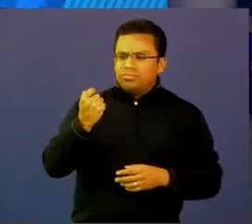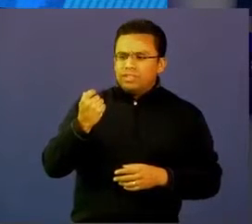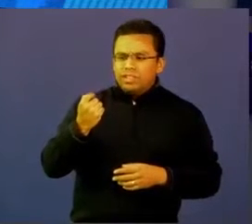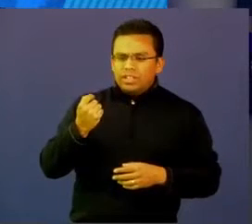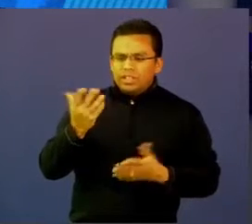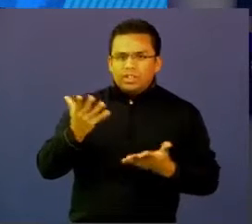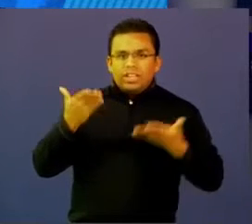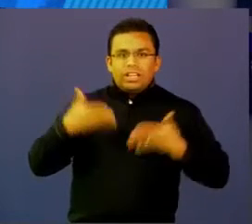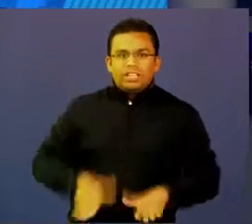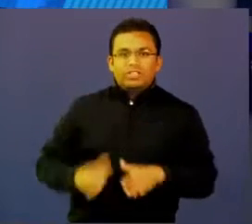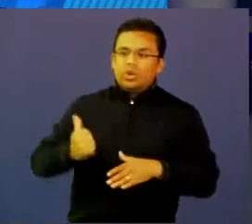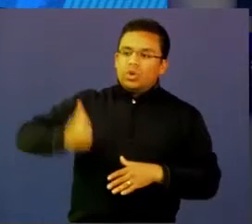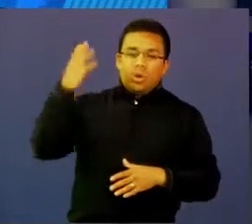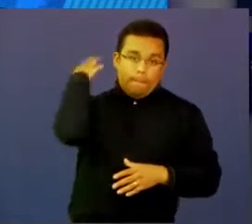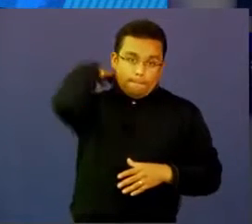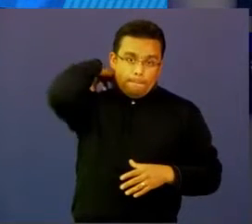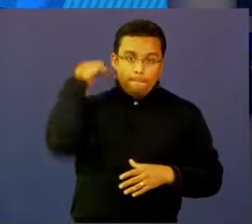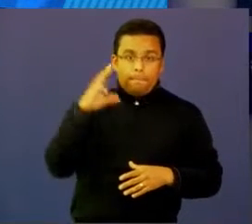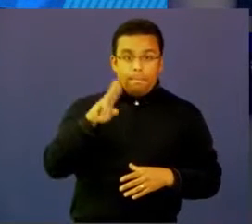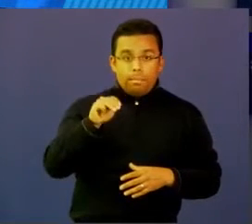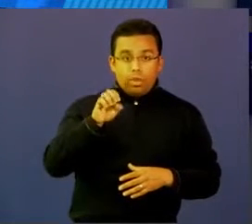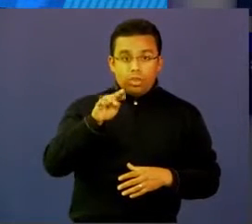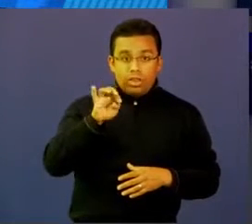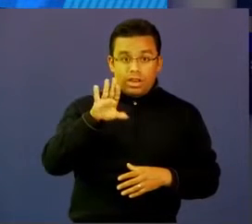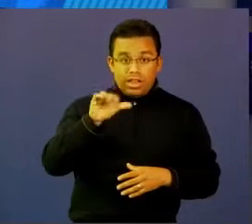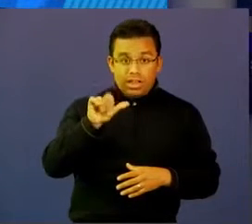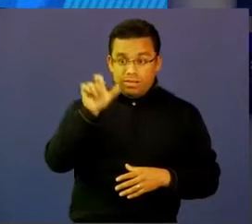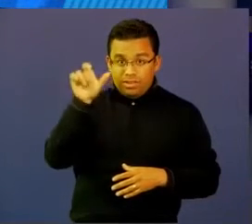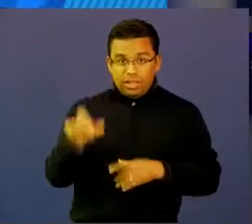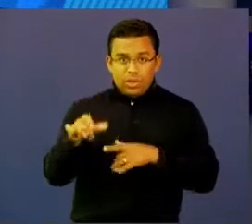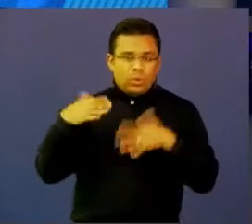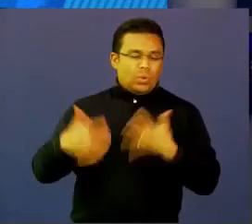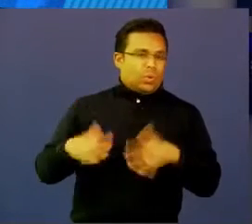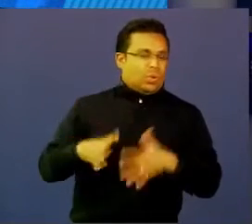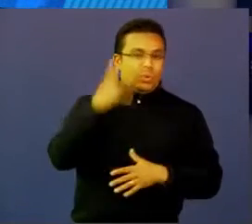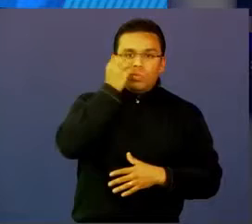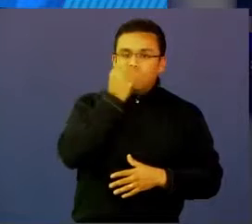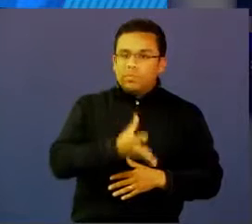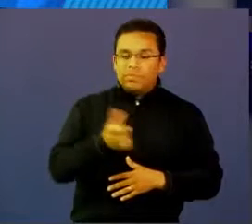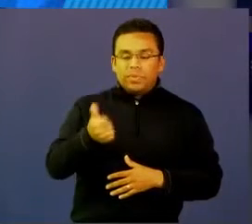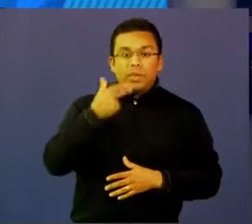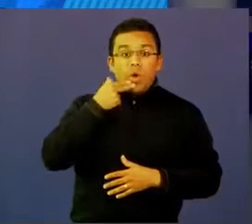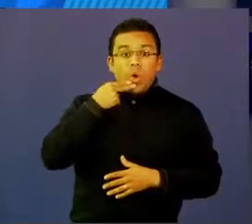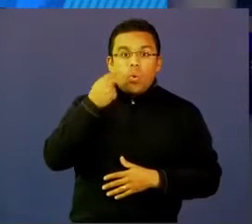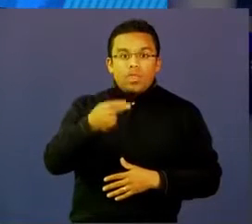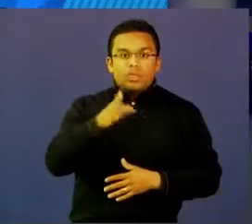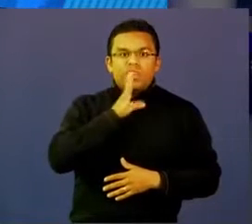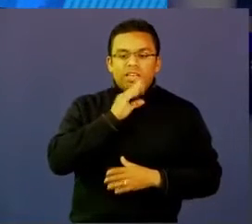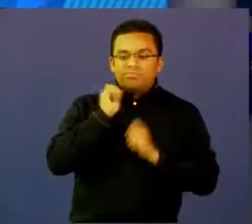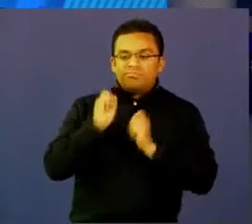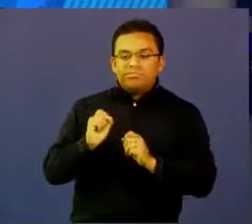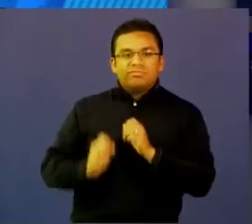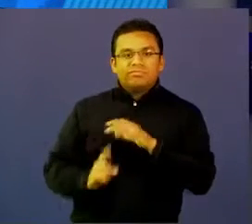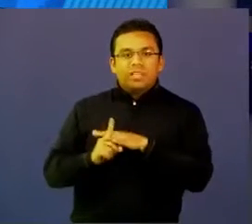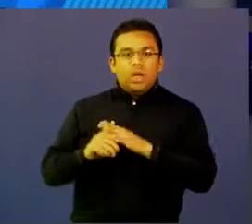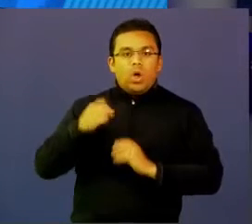Montería, maravilloso además, todo un cuento hecho por jóvenes talentos colombianos. El otro,